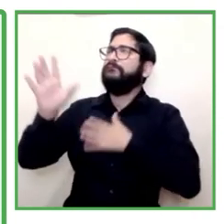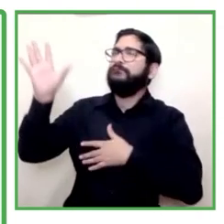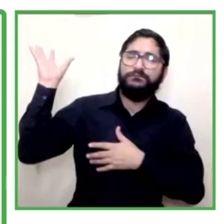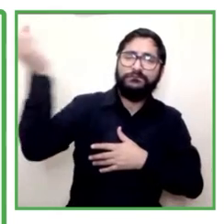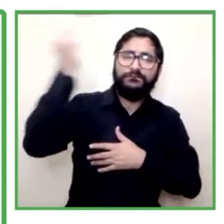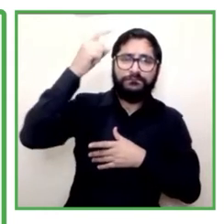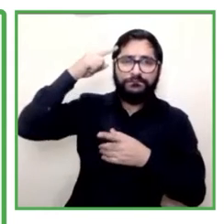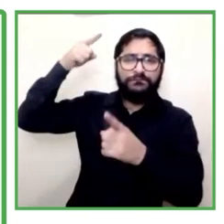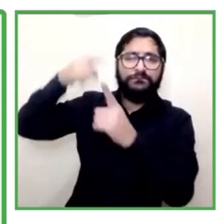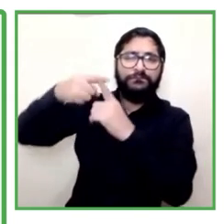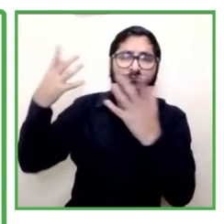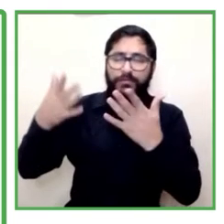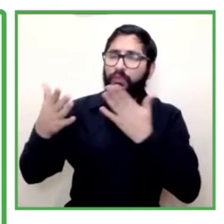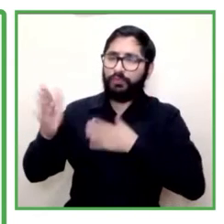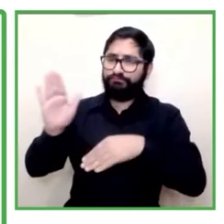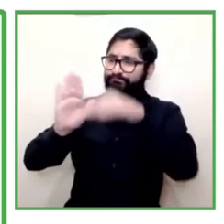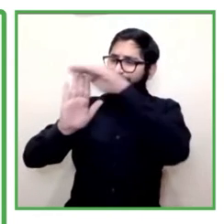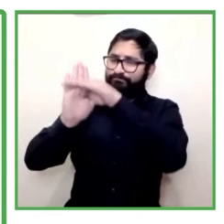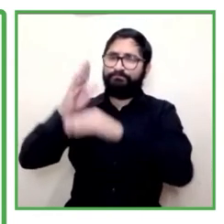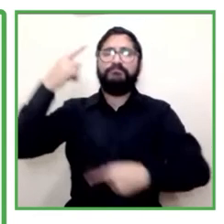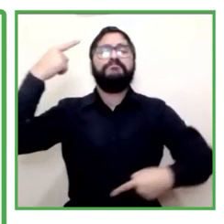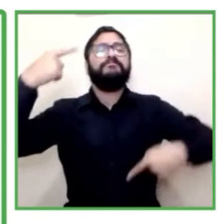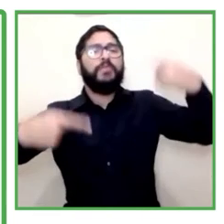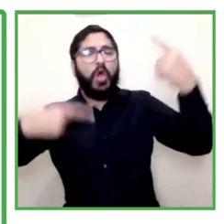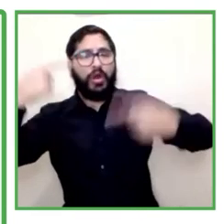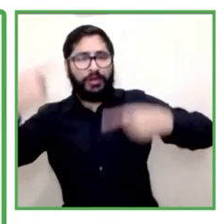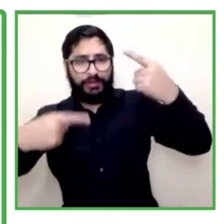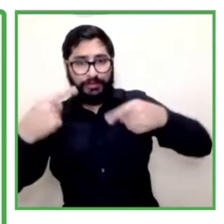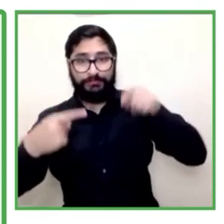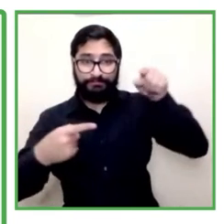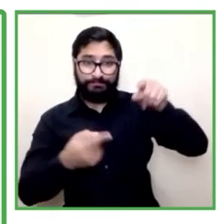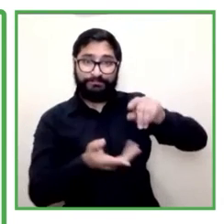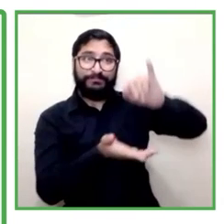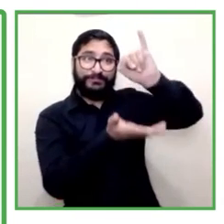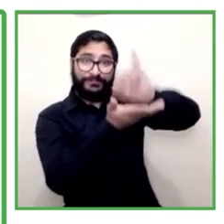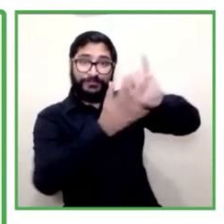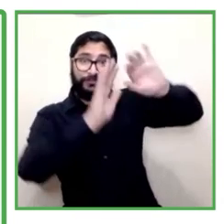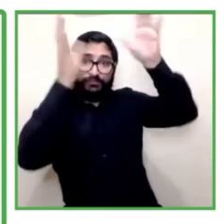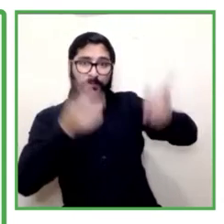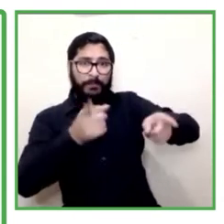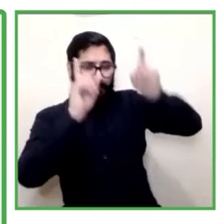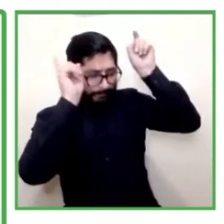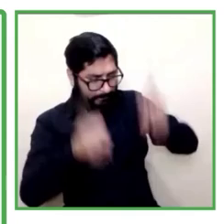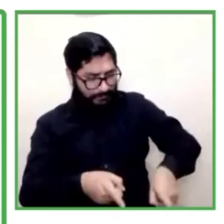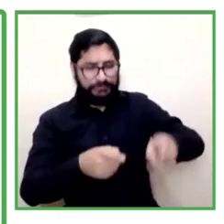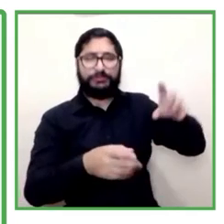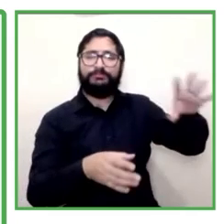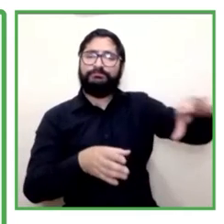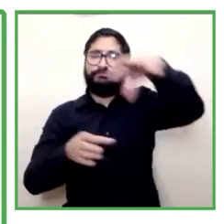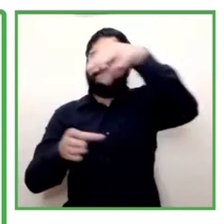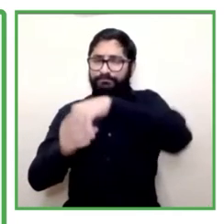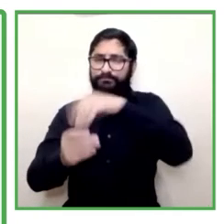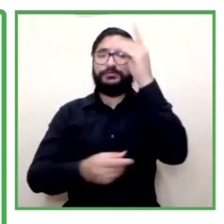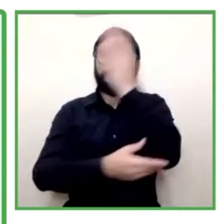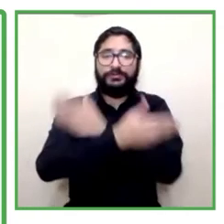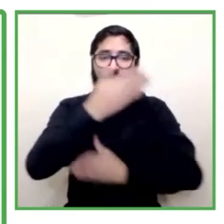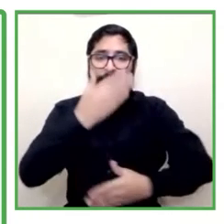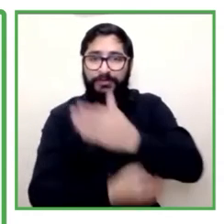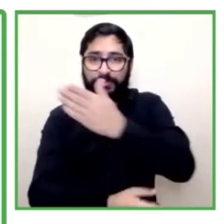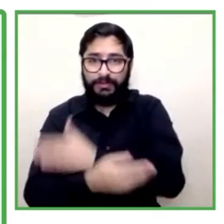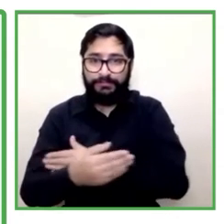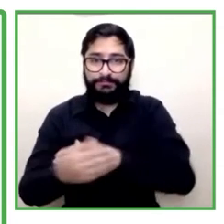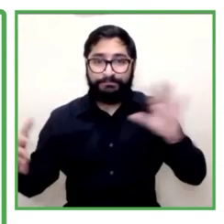Bueno la entidad ha contratado personas con discapacidad las ha vinculado como instructores